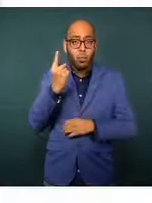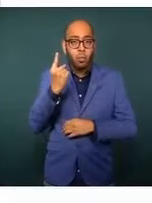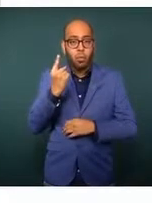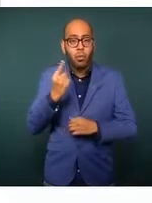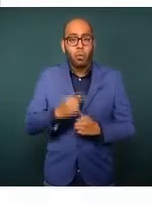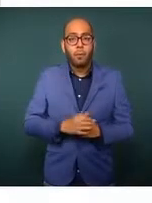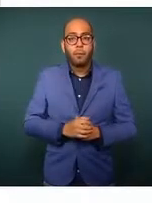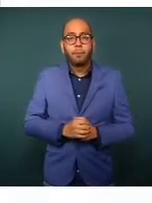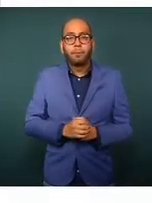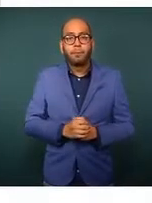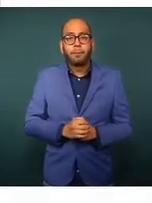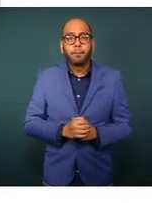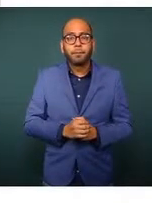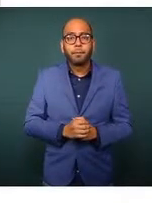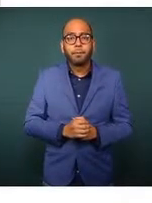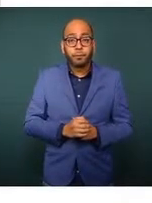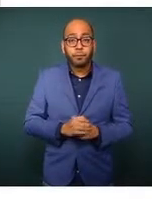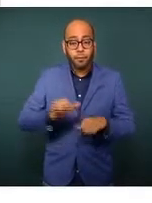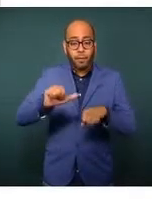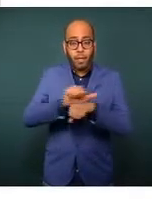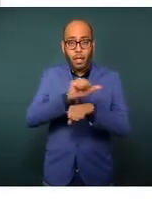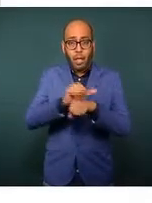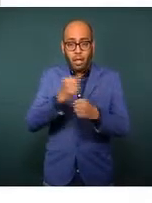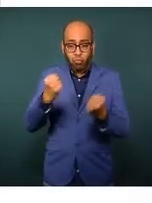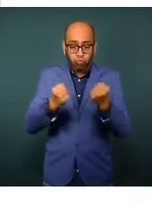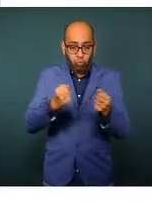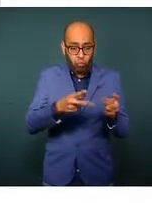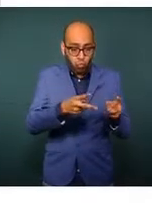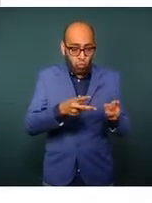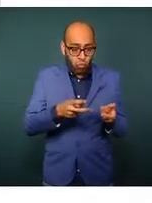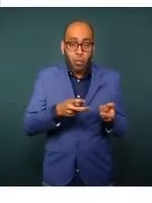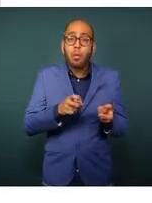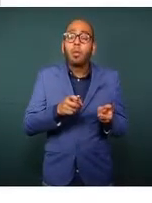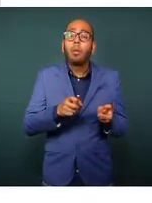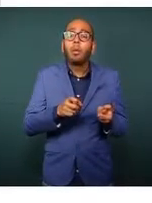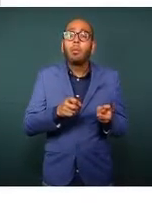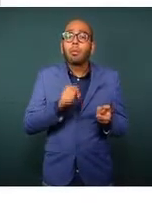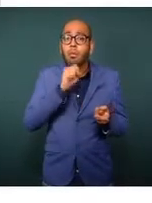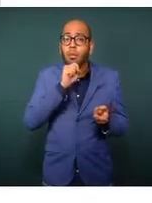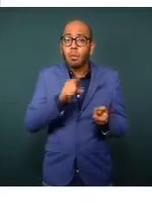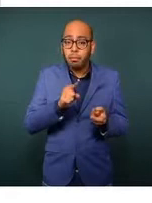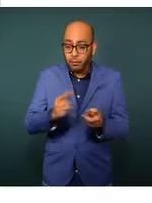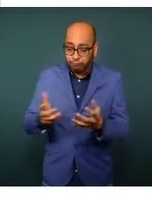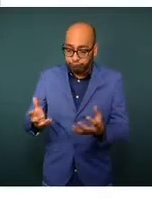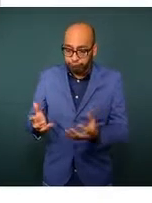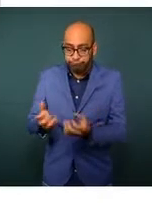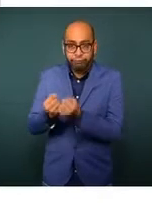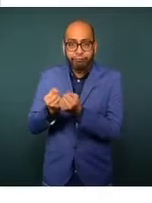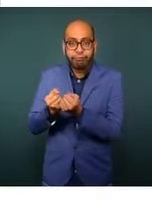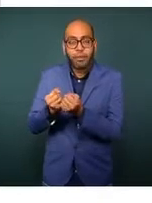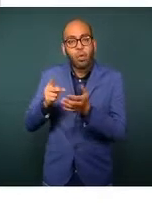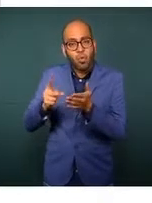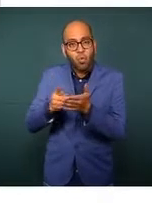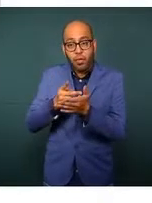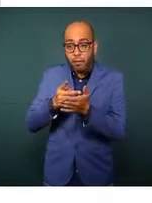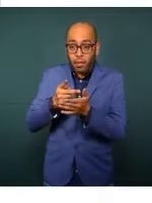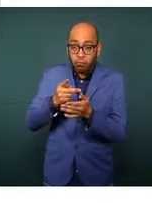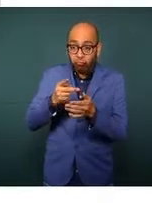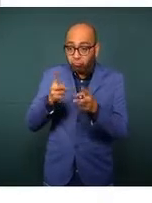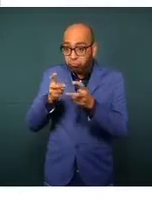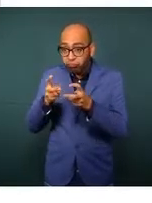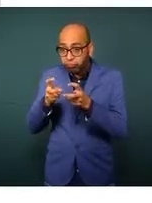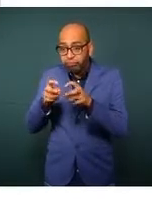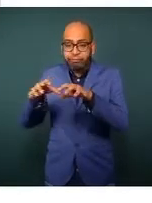entre el robo de vehículos y la recuperación de los mismos. Debo destacar que